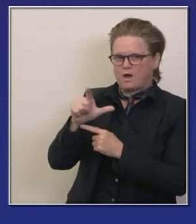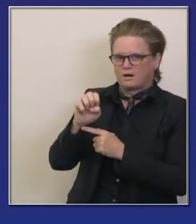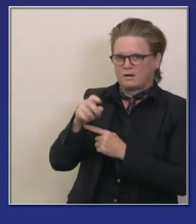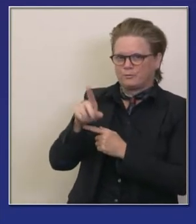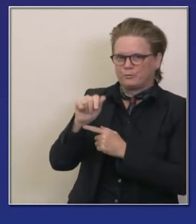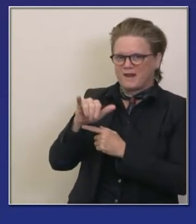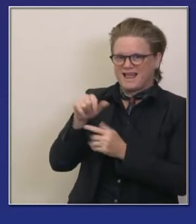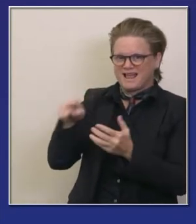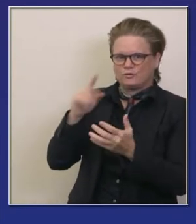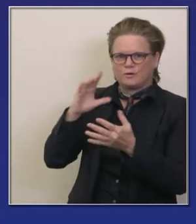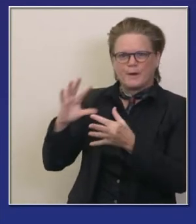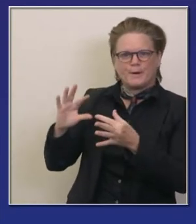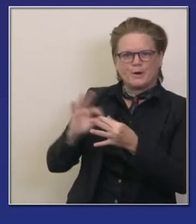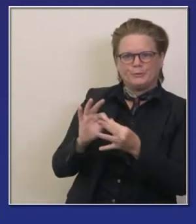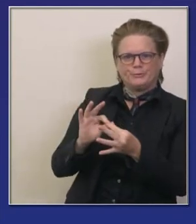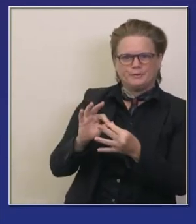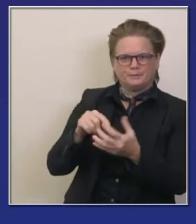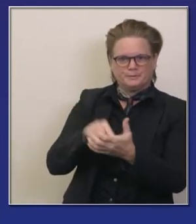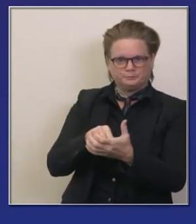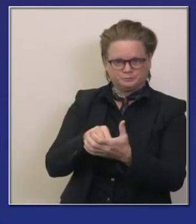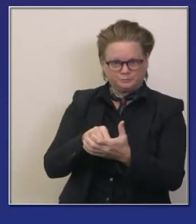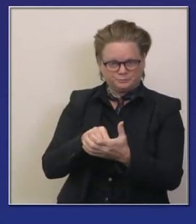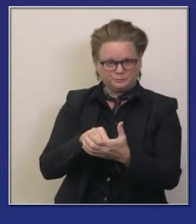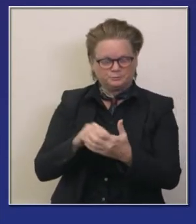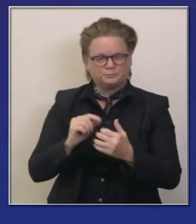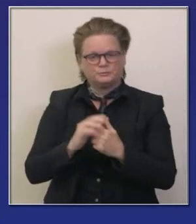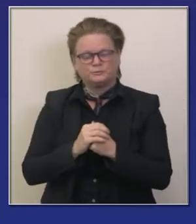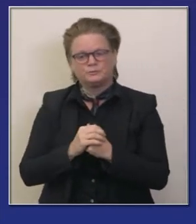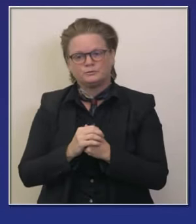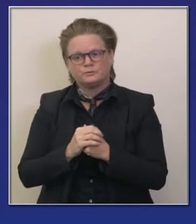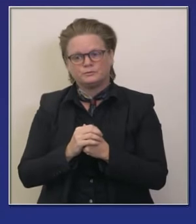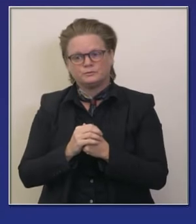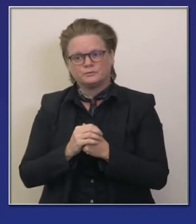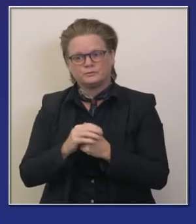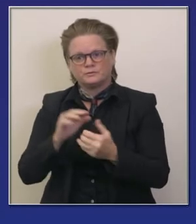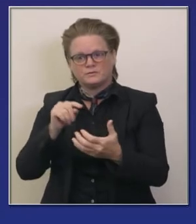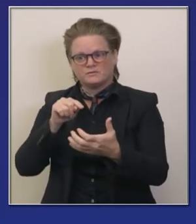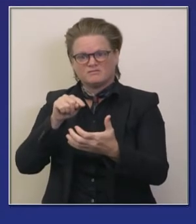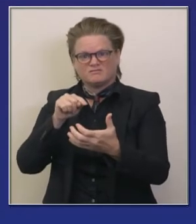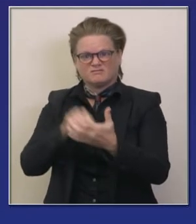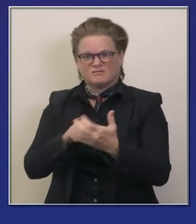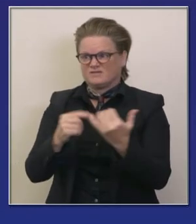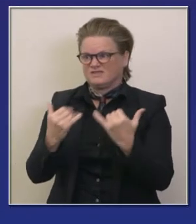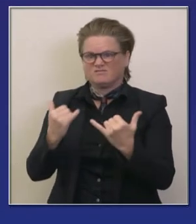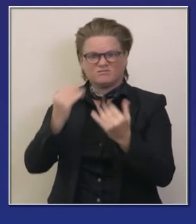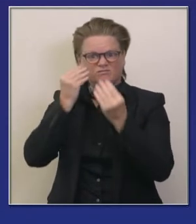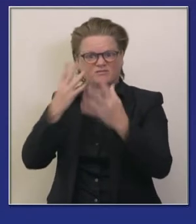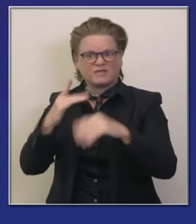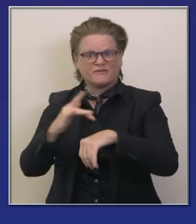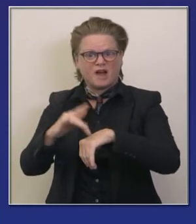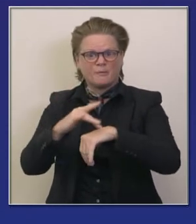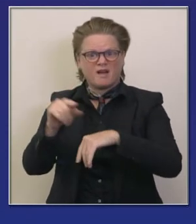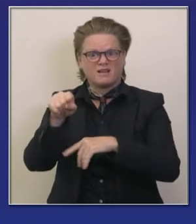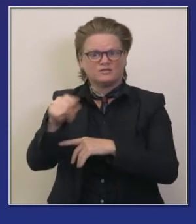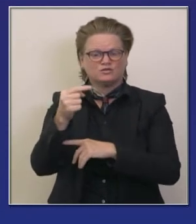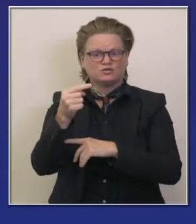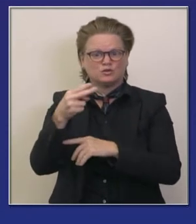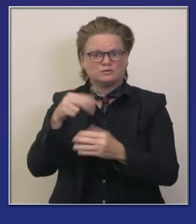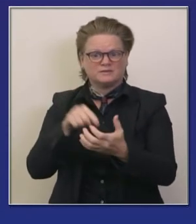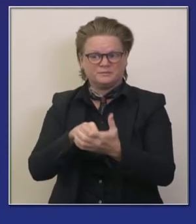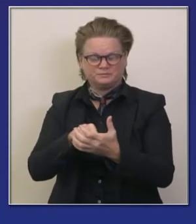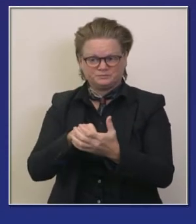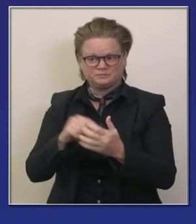aplicación y prender la notificación en un momento les diré lo que hace y les recuerdo que lo tienen disponible este jueves